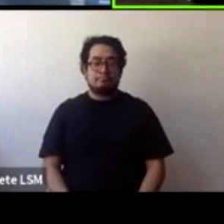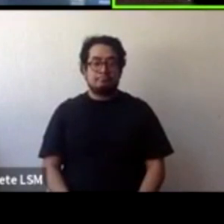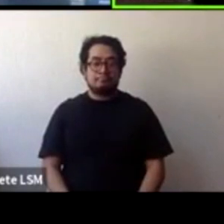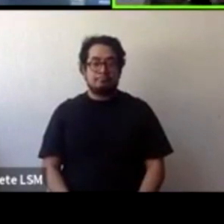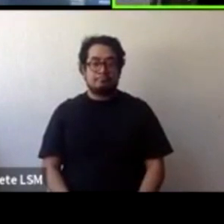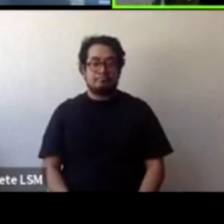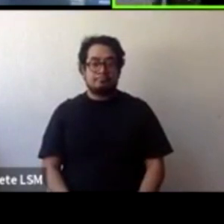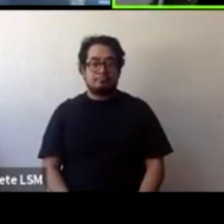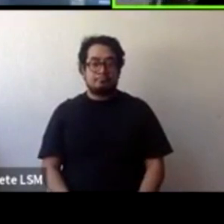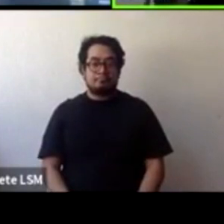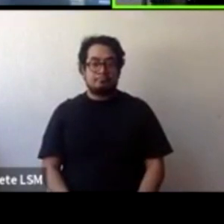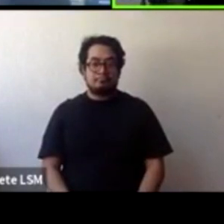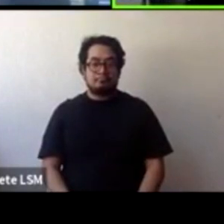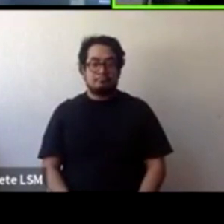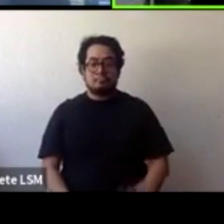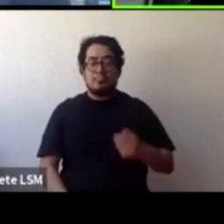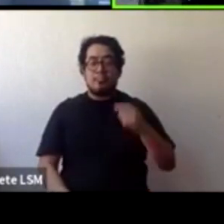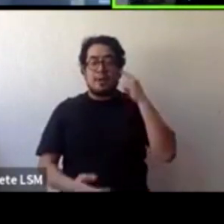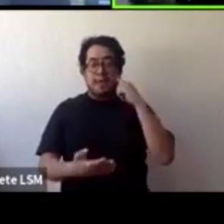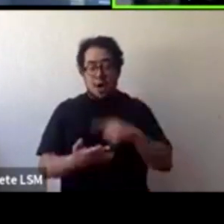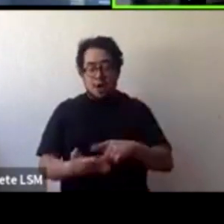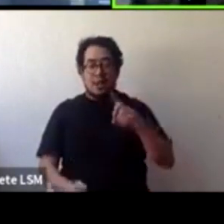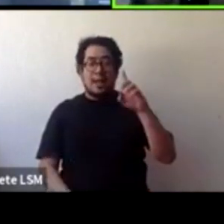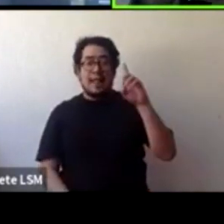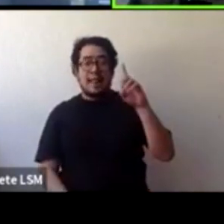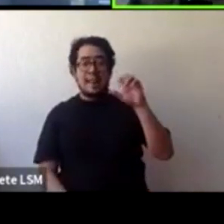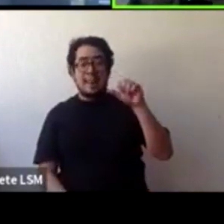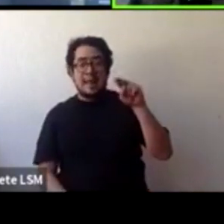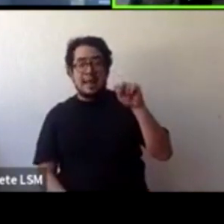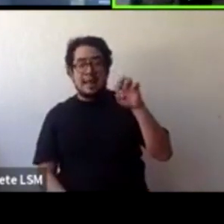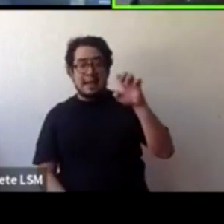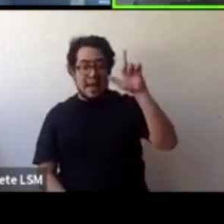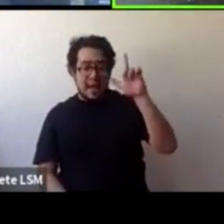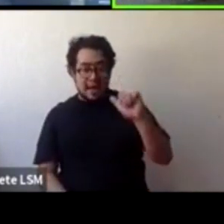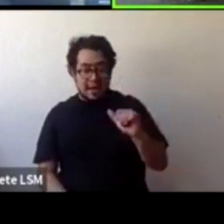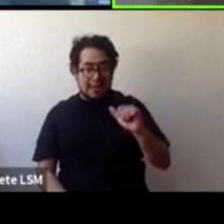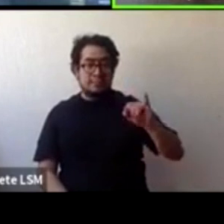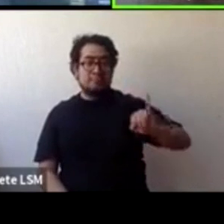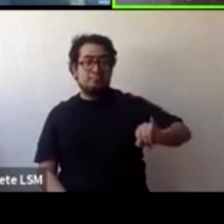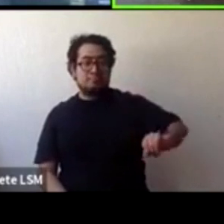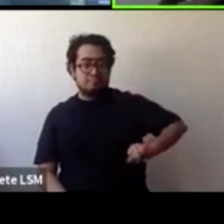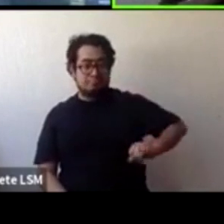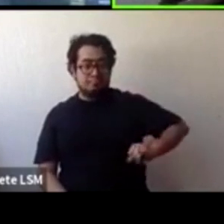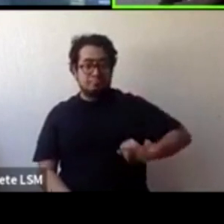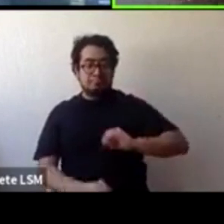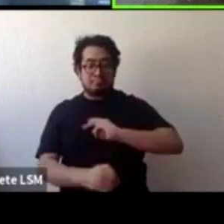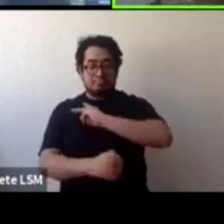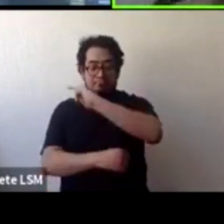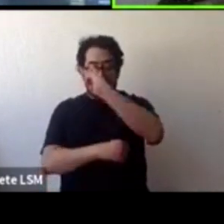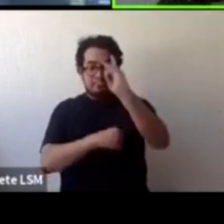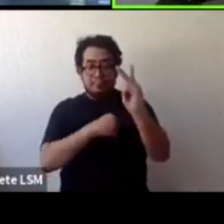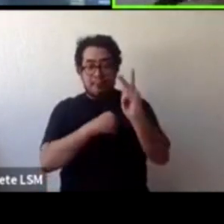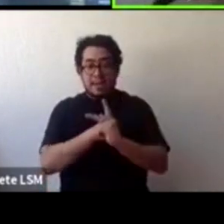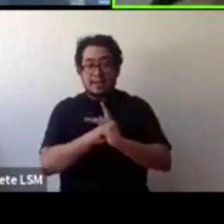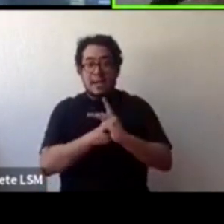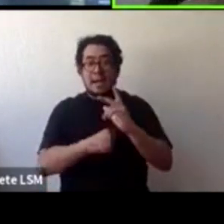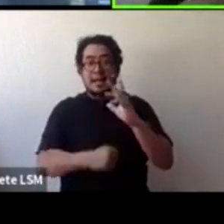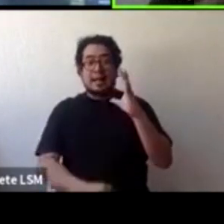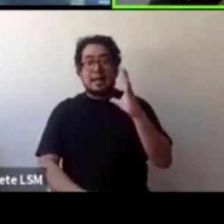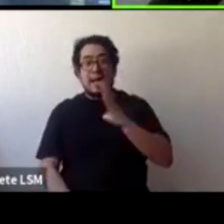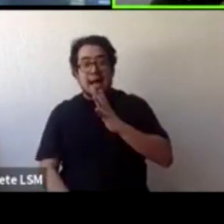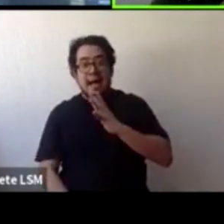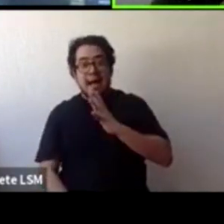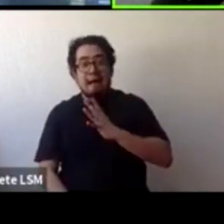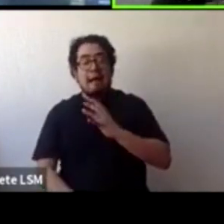Daniela pone algo muy interesante que es países que documentan, países donde hay